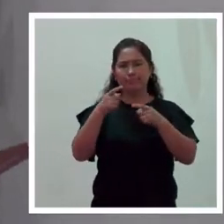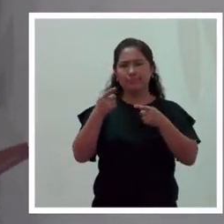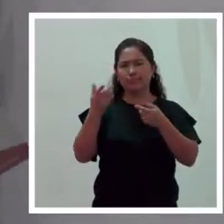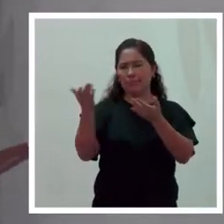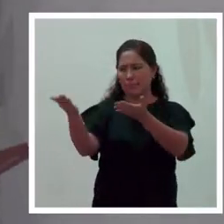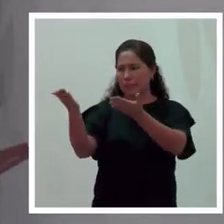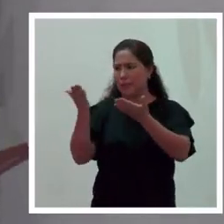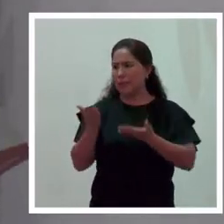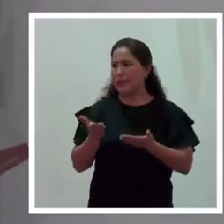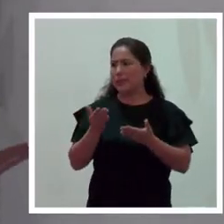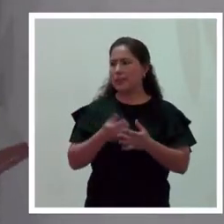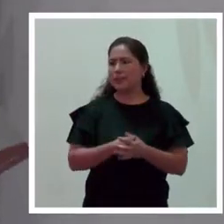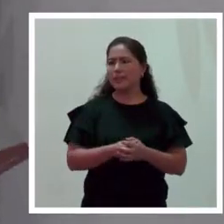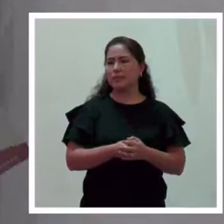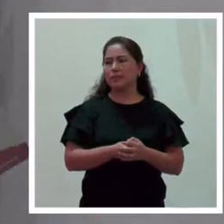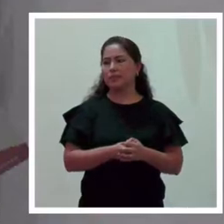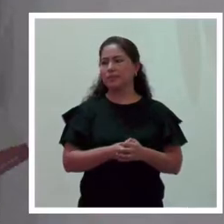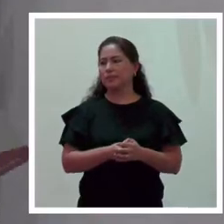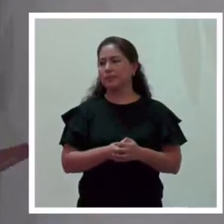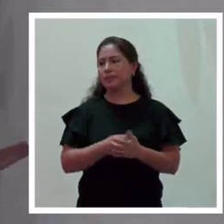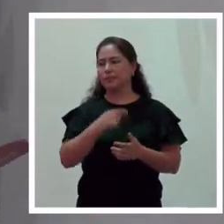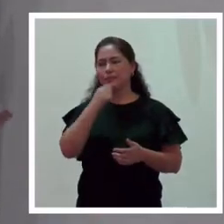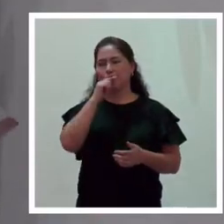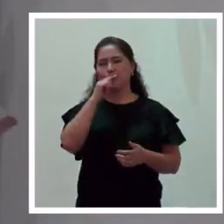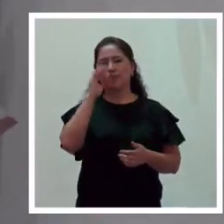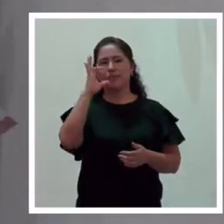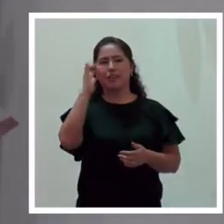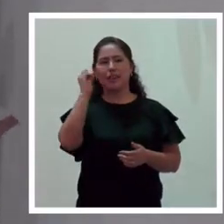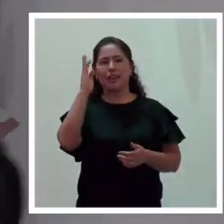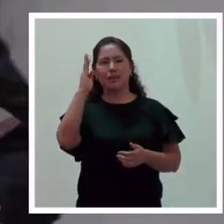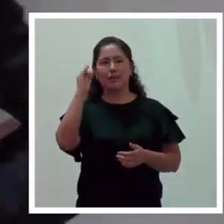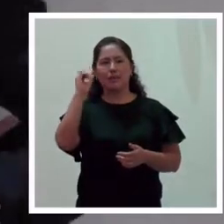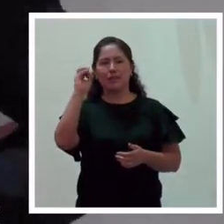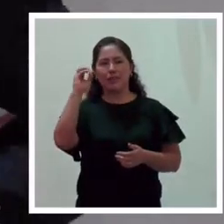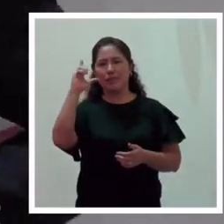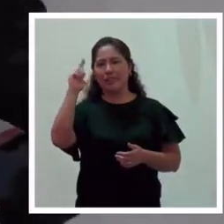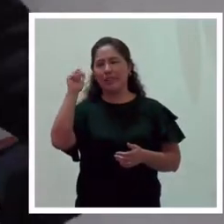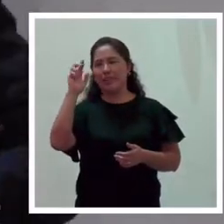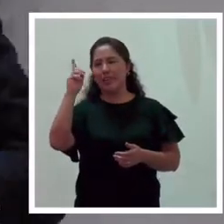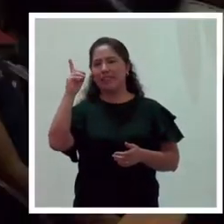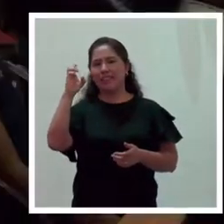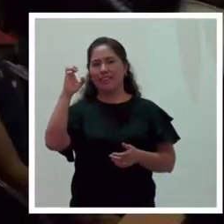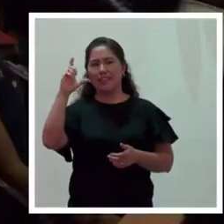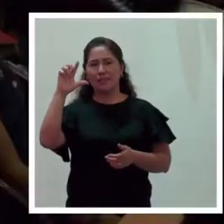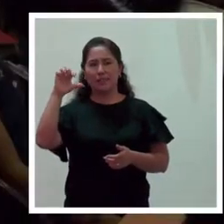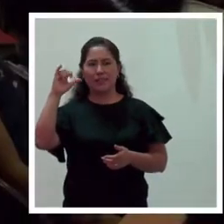Demos la bienvenida a la doctora Fabiola del Pilar Rueda Inco.